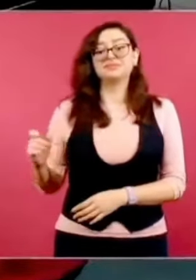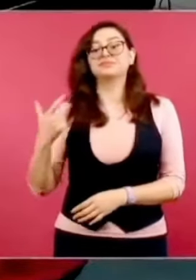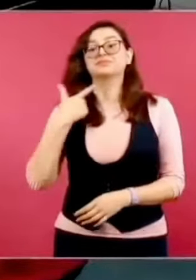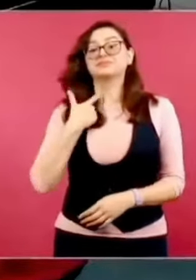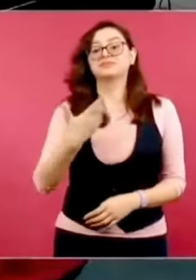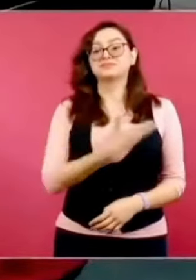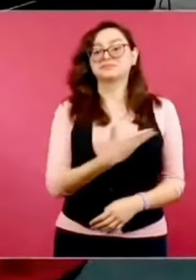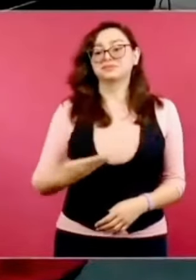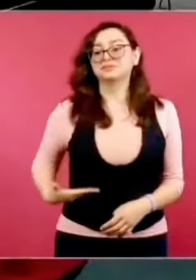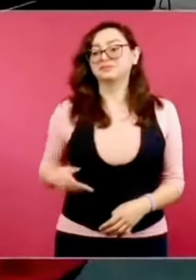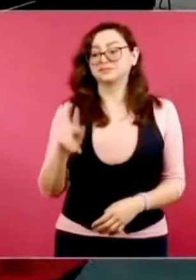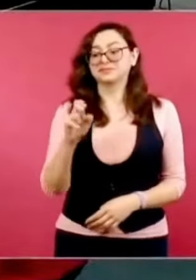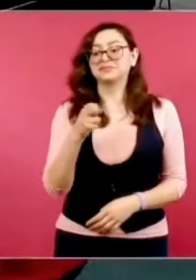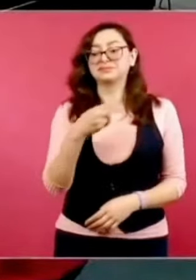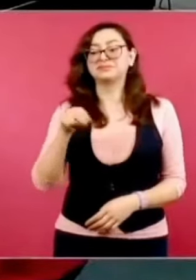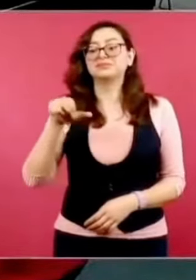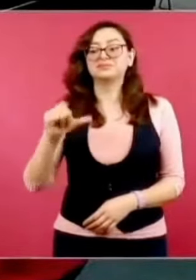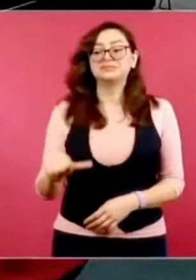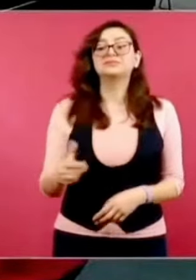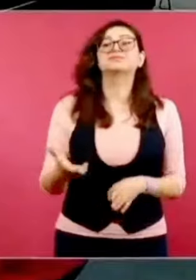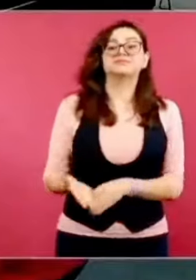tengo que estar subrayando.